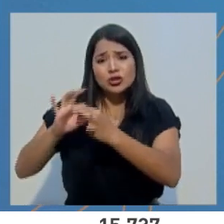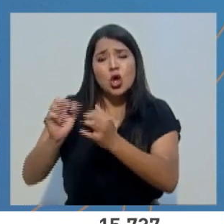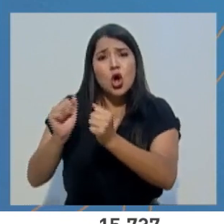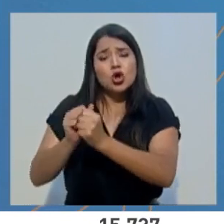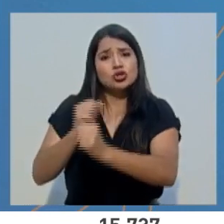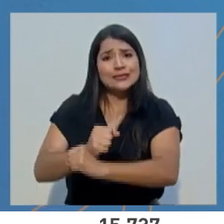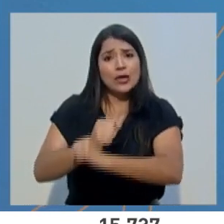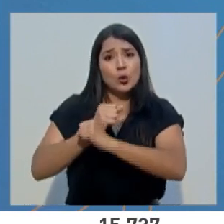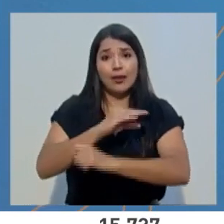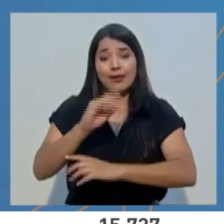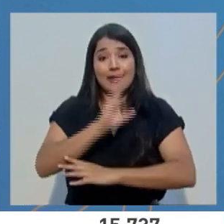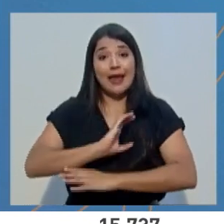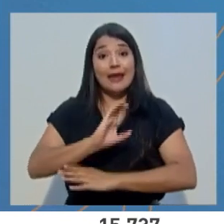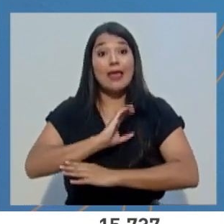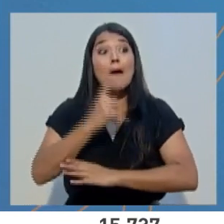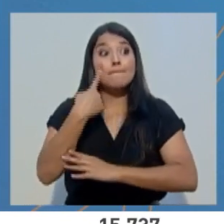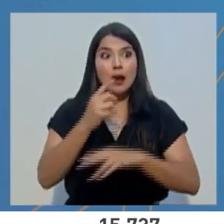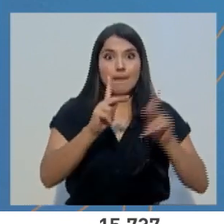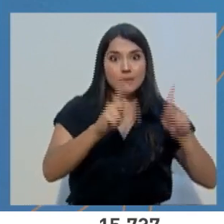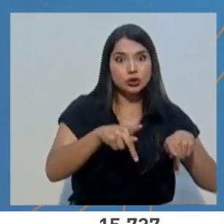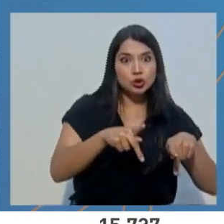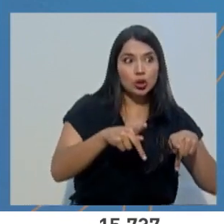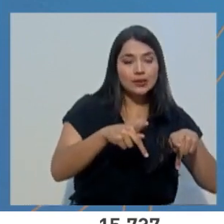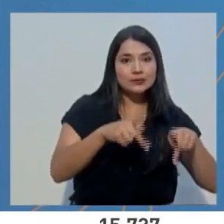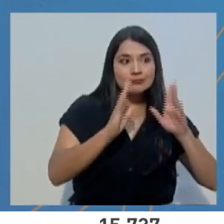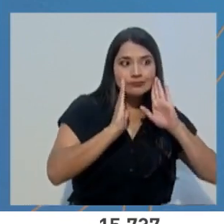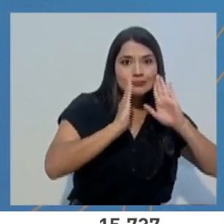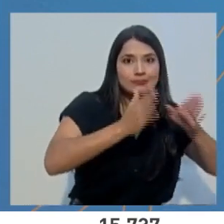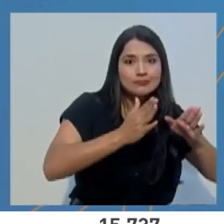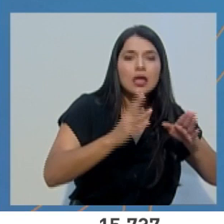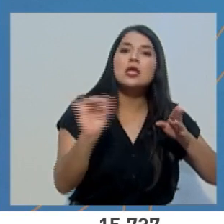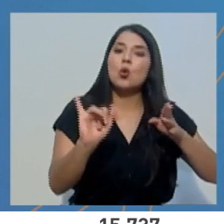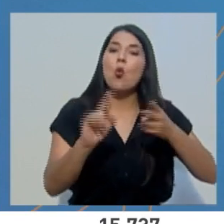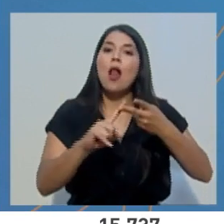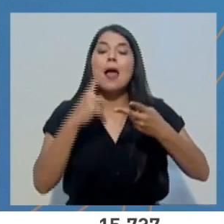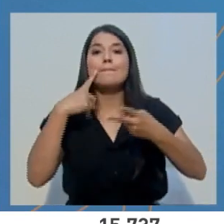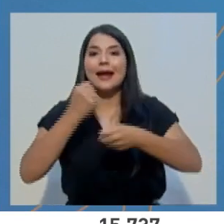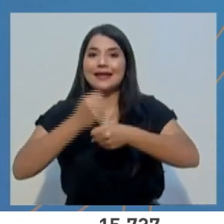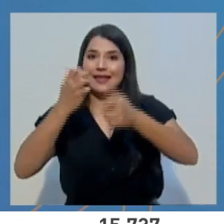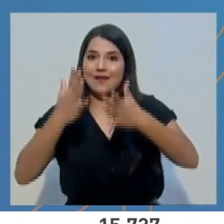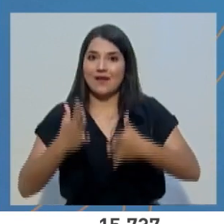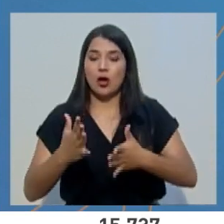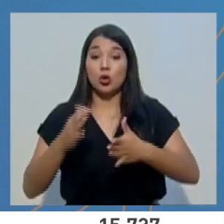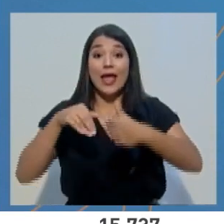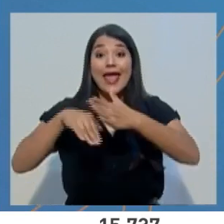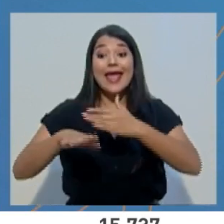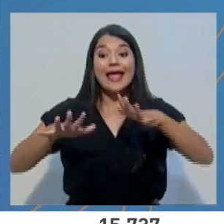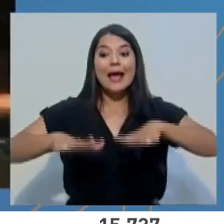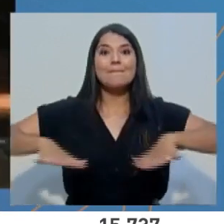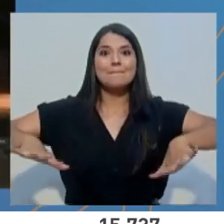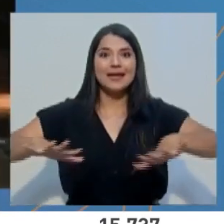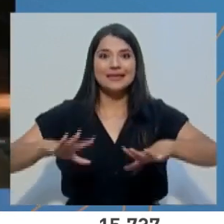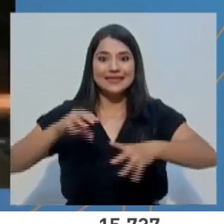calidad, tanto para los pacientes como para el personal en ambientes extra hospitalarios.